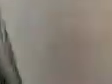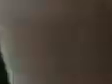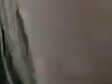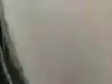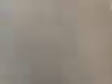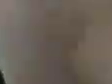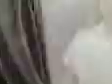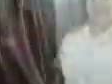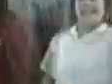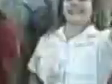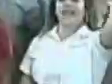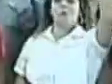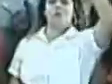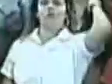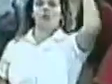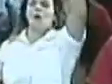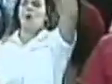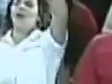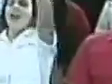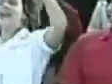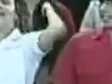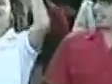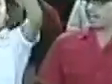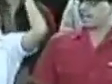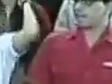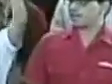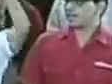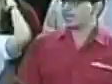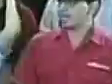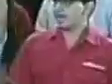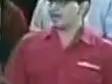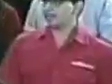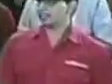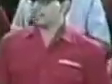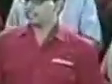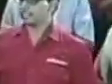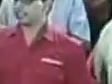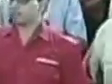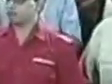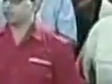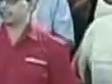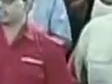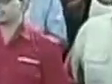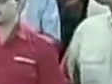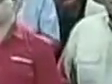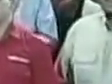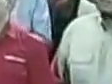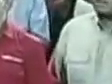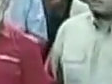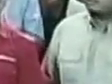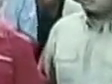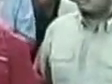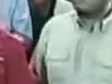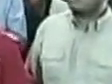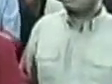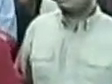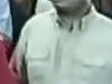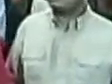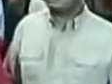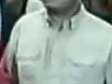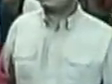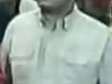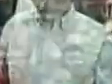libertador alerta al mundo que ya camina y hace justicia la espada de